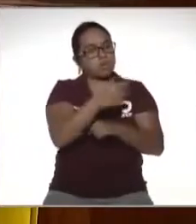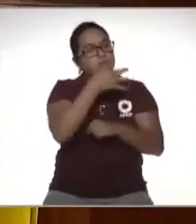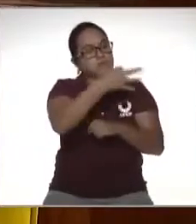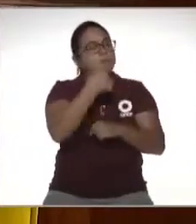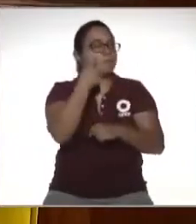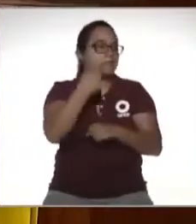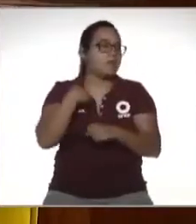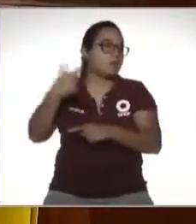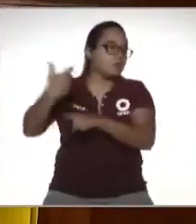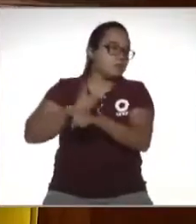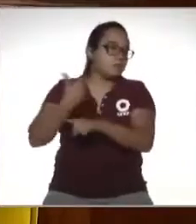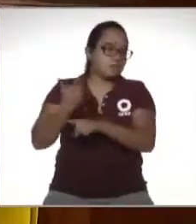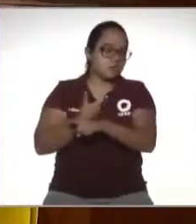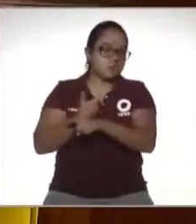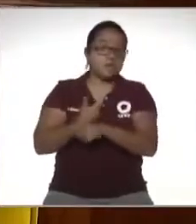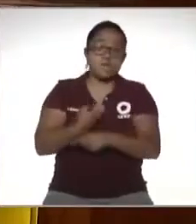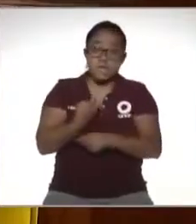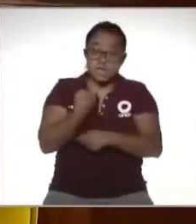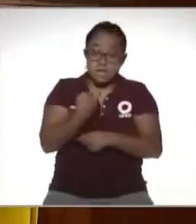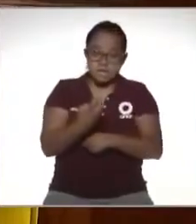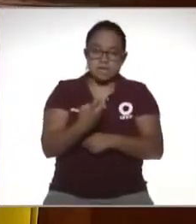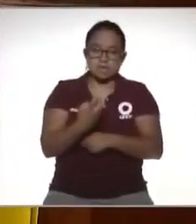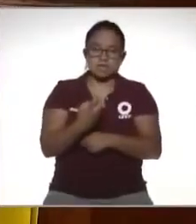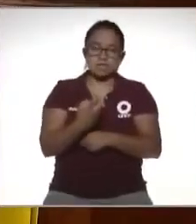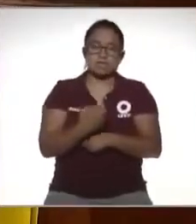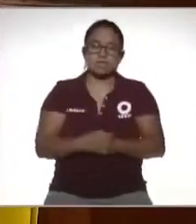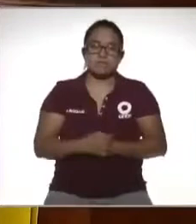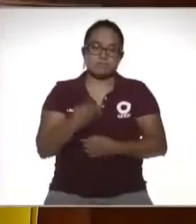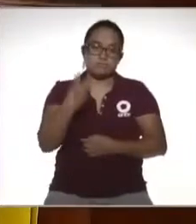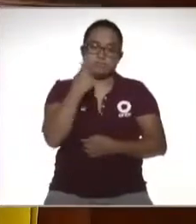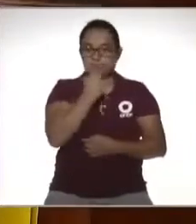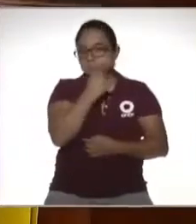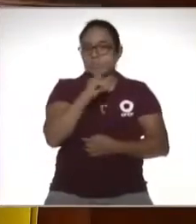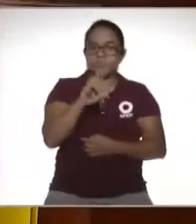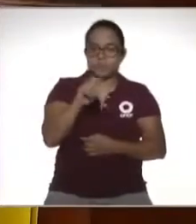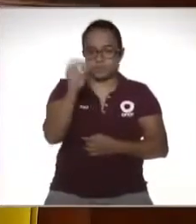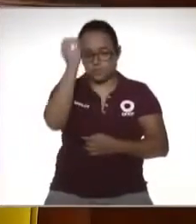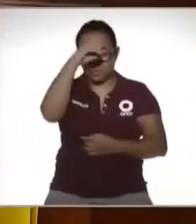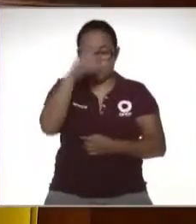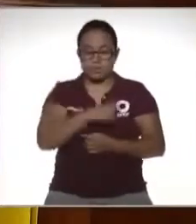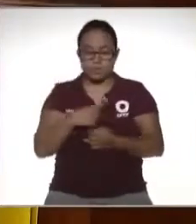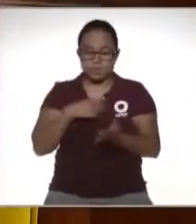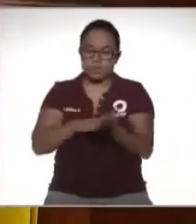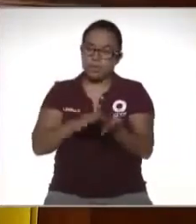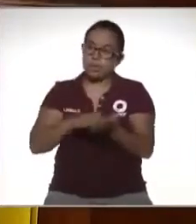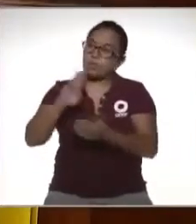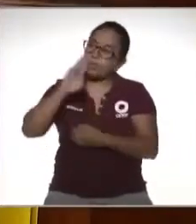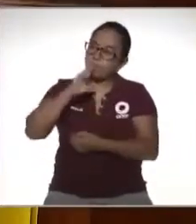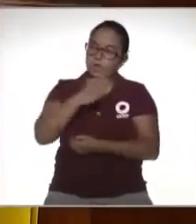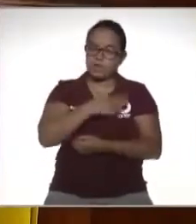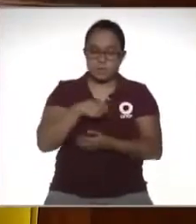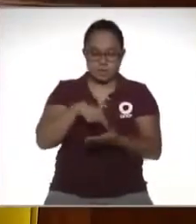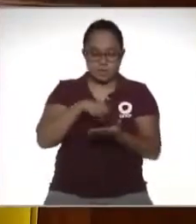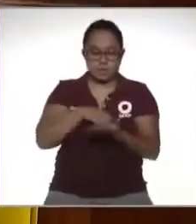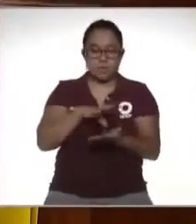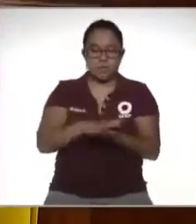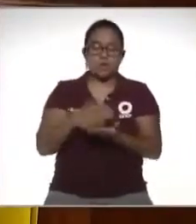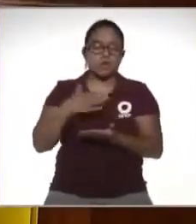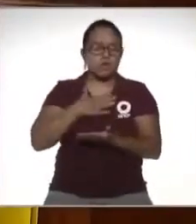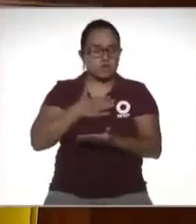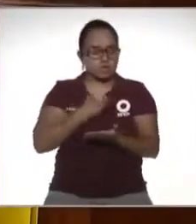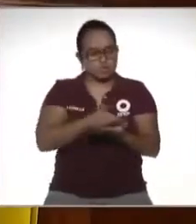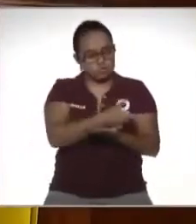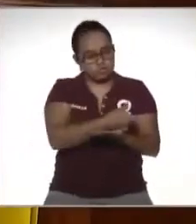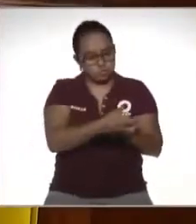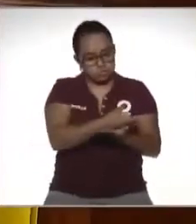mil y en este caso valdría la pena y vemos ya aquí ya son criterios y propuestas que haya un documento entre madre e hijo que diga que ella aporta me está